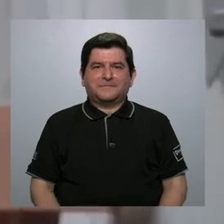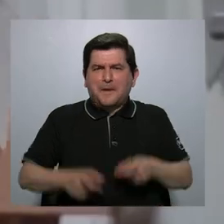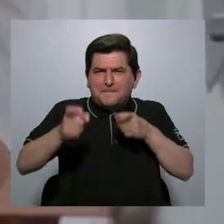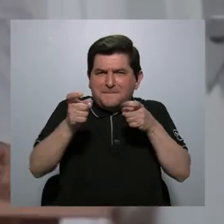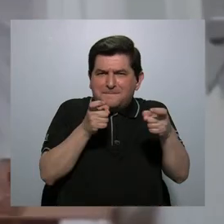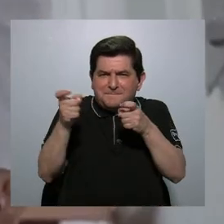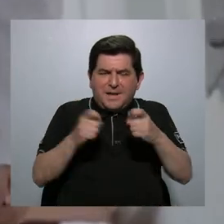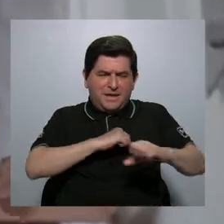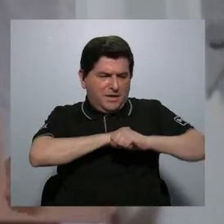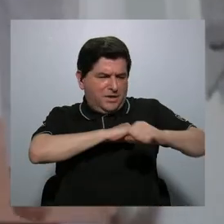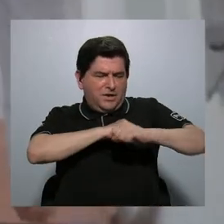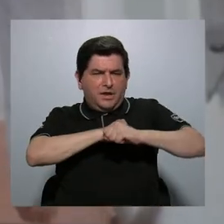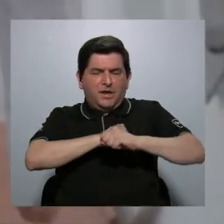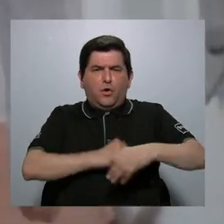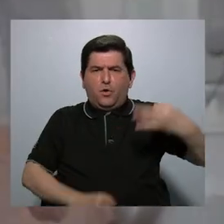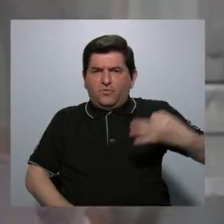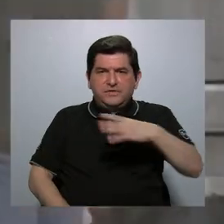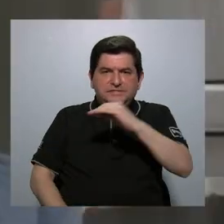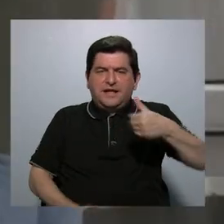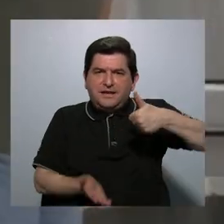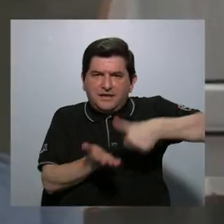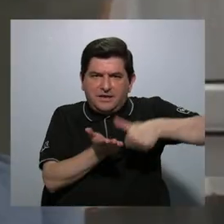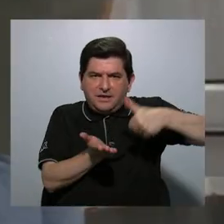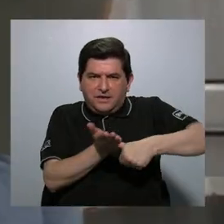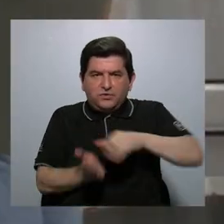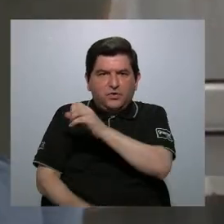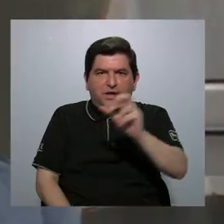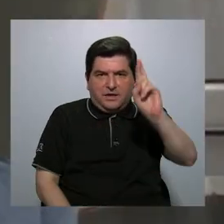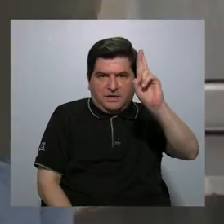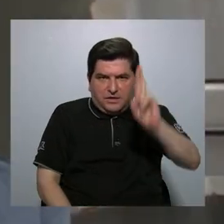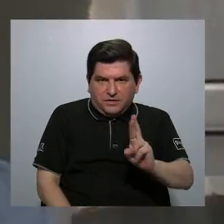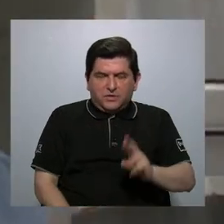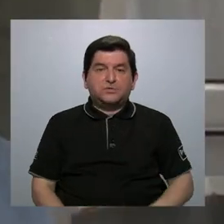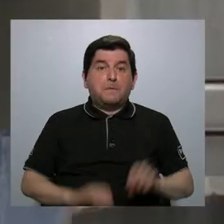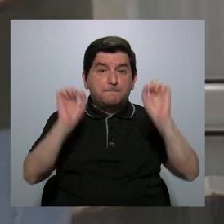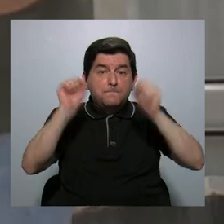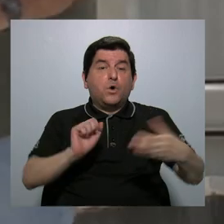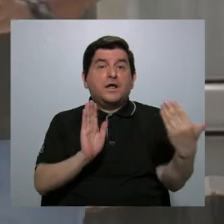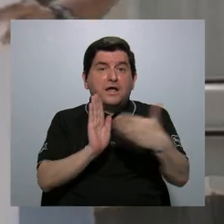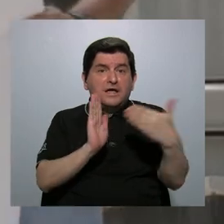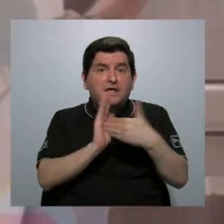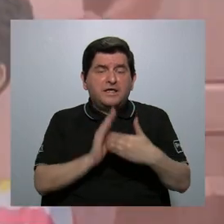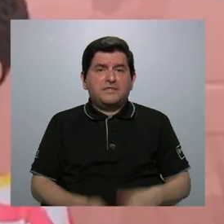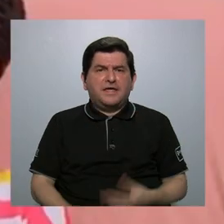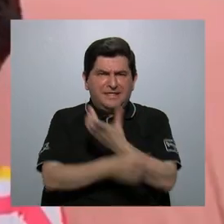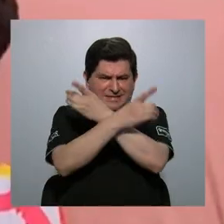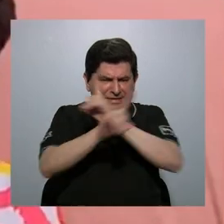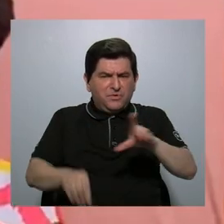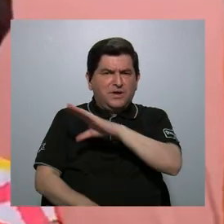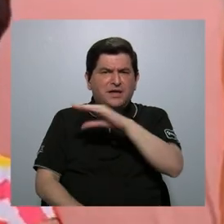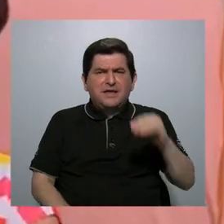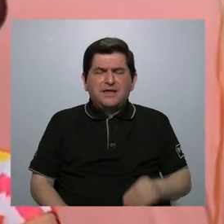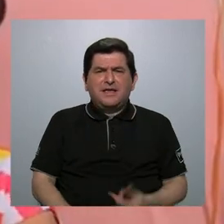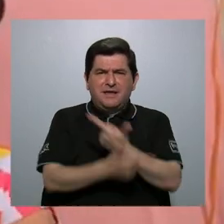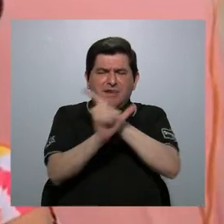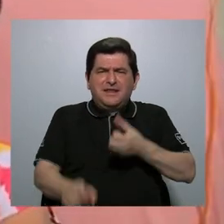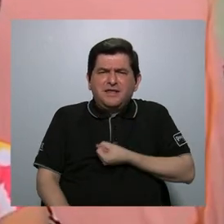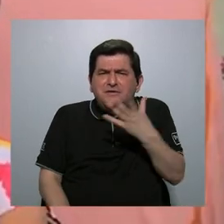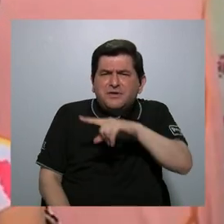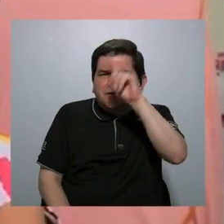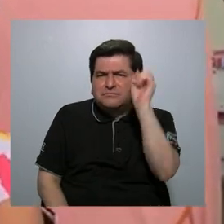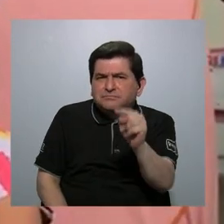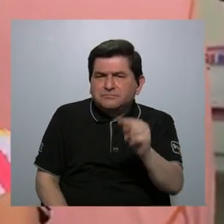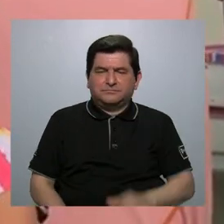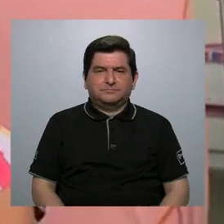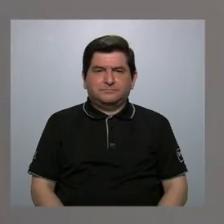El manejo de la publicidad oficial y electoral en Costa Rica puede afectar la democracia y la